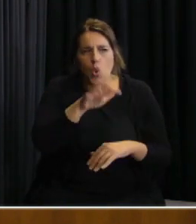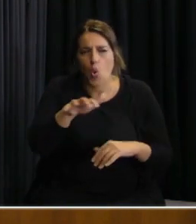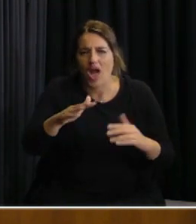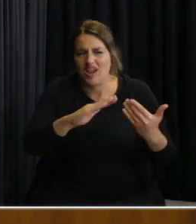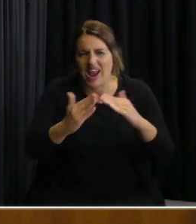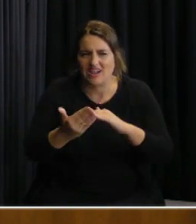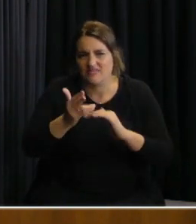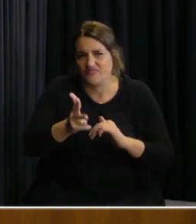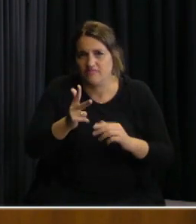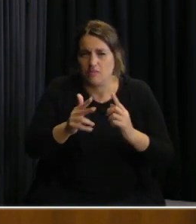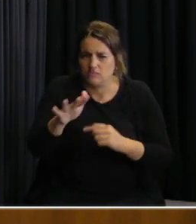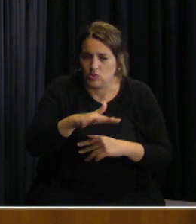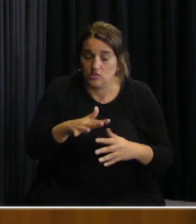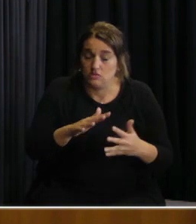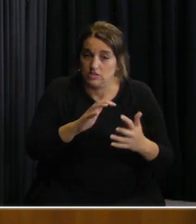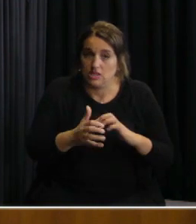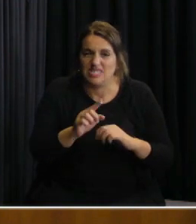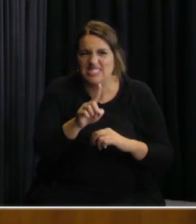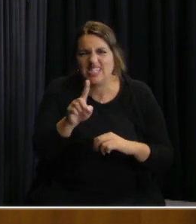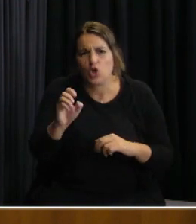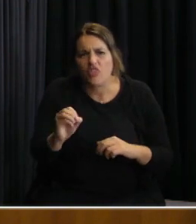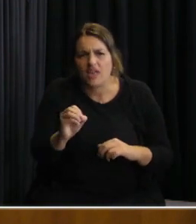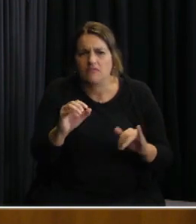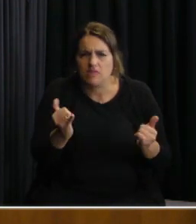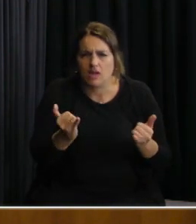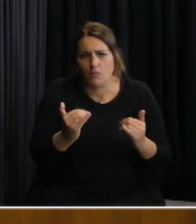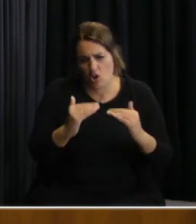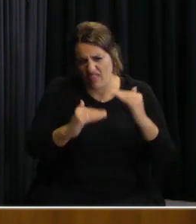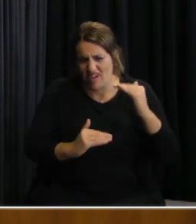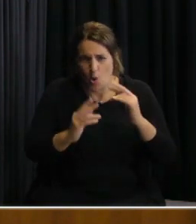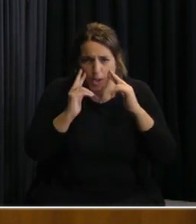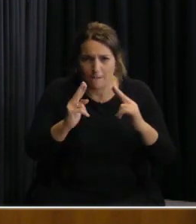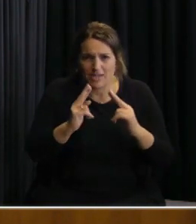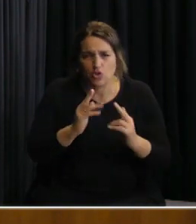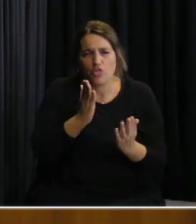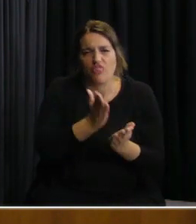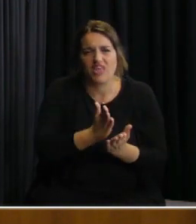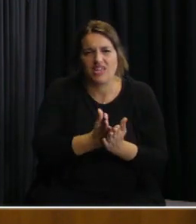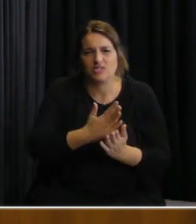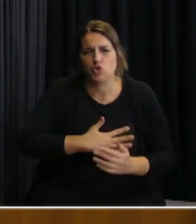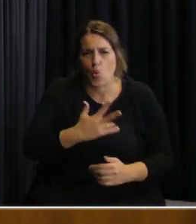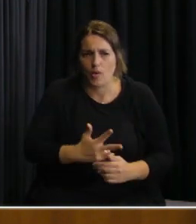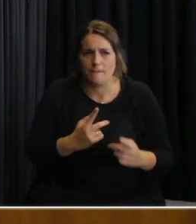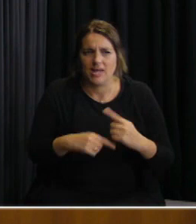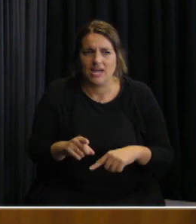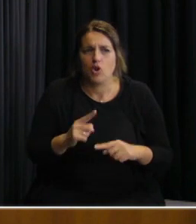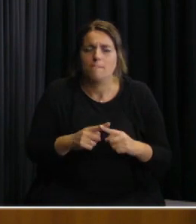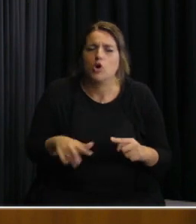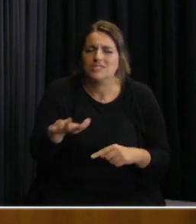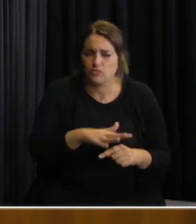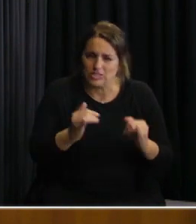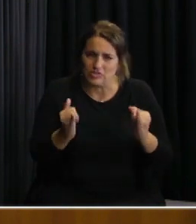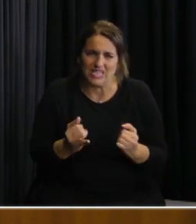viven residentes en situación crítica y 110 donde se está por debajo del respeto de los derechos humanos más allá de la situación